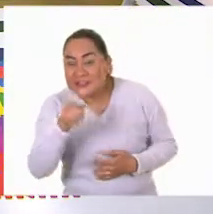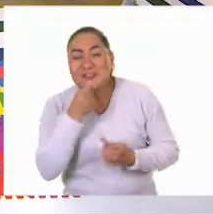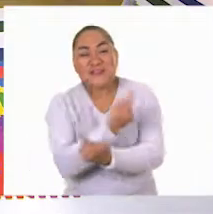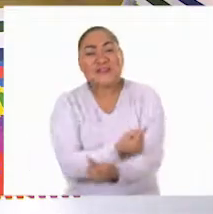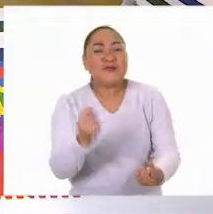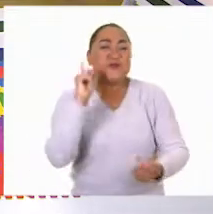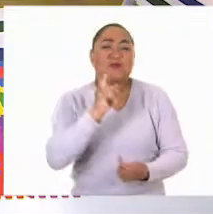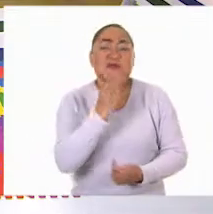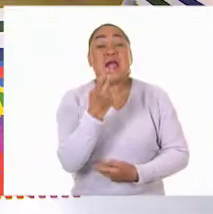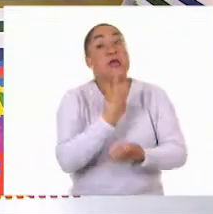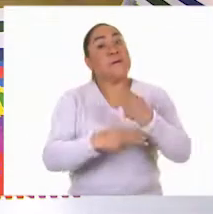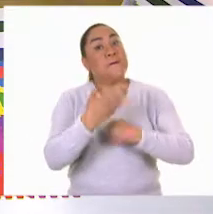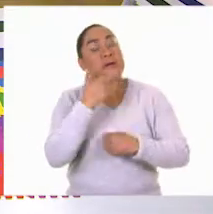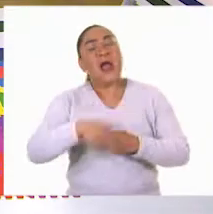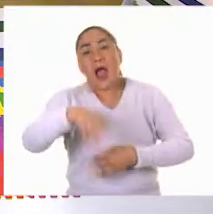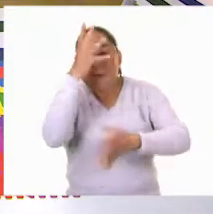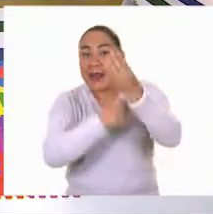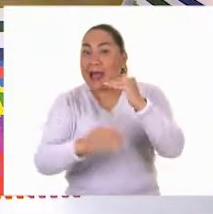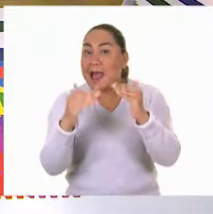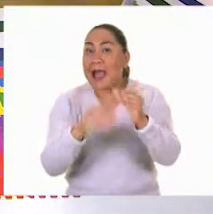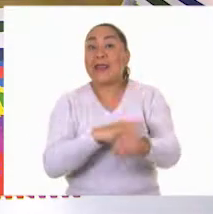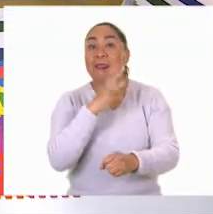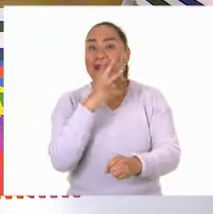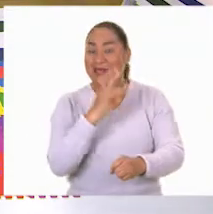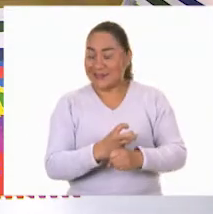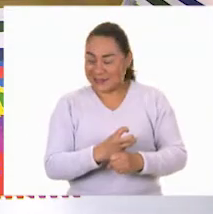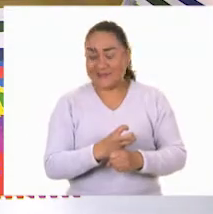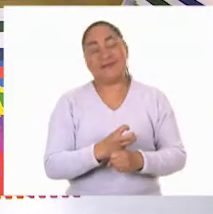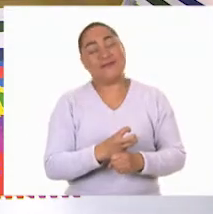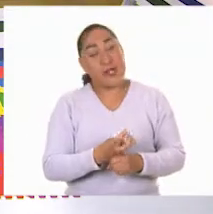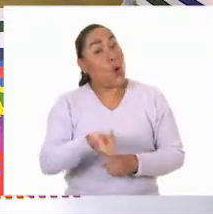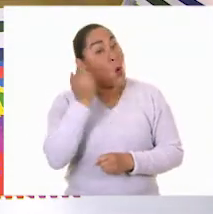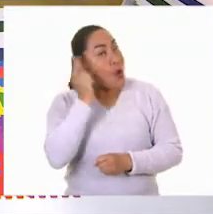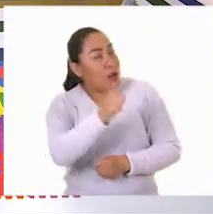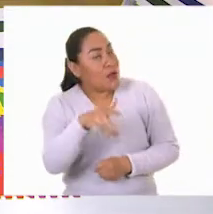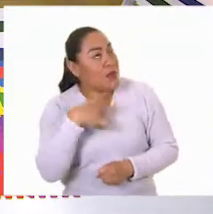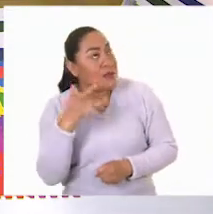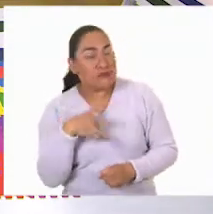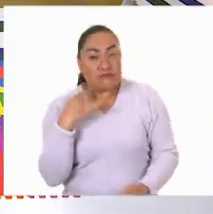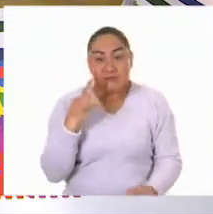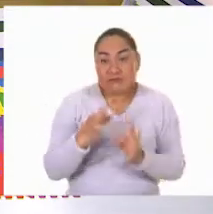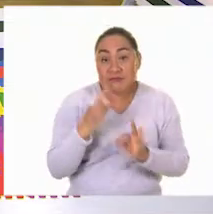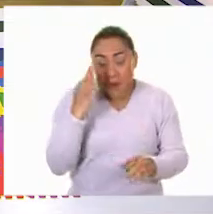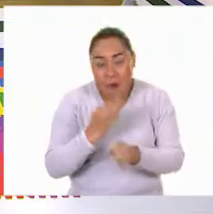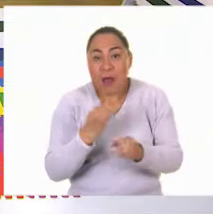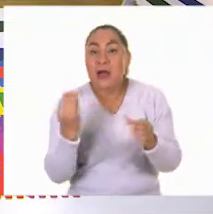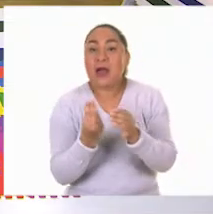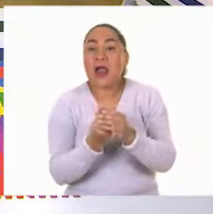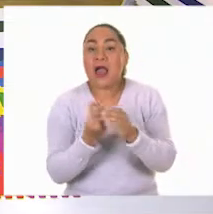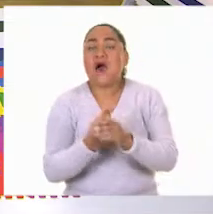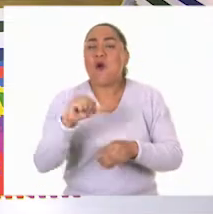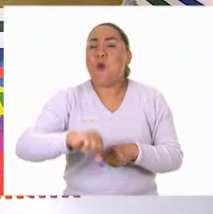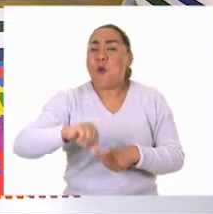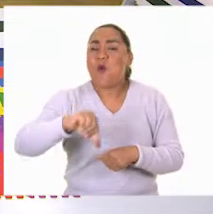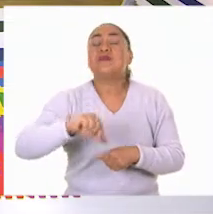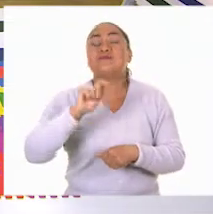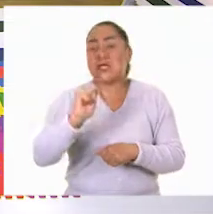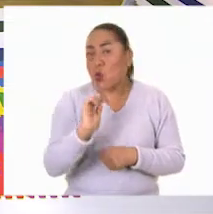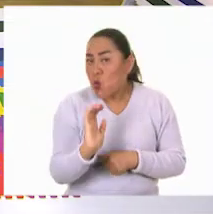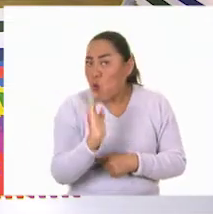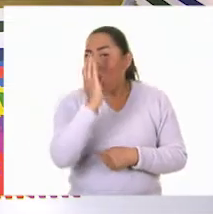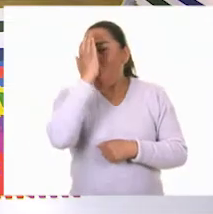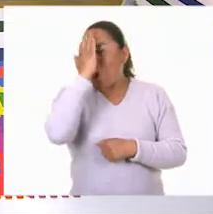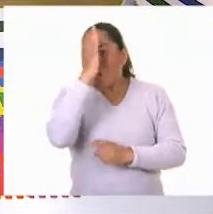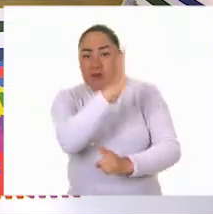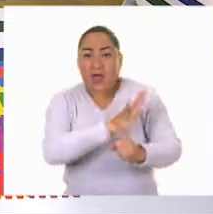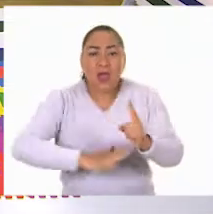¡Suscríbete al canal! Que ya estén listas y listos para nuestra clase del día de hoy de conocimiento